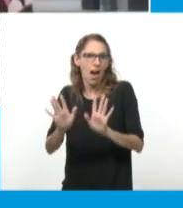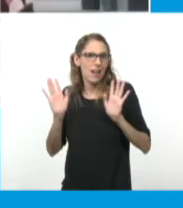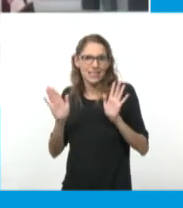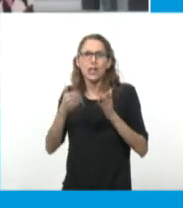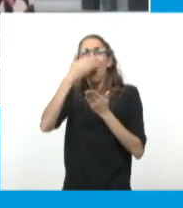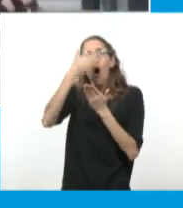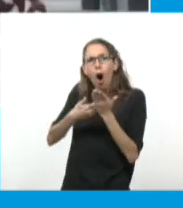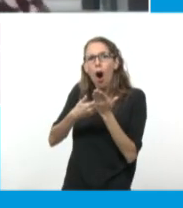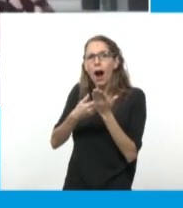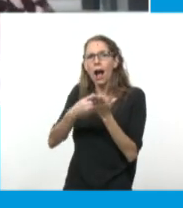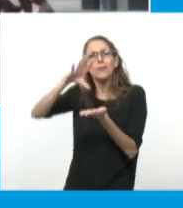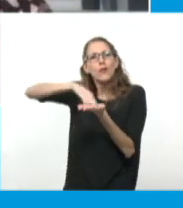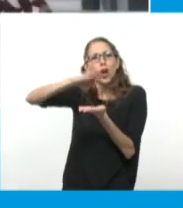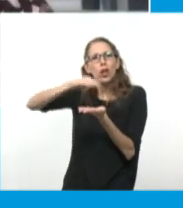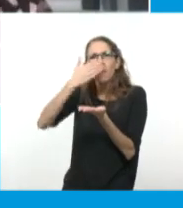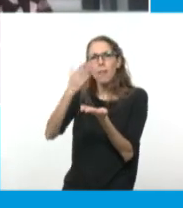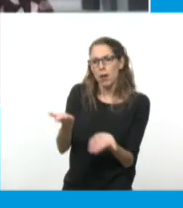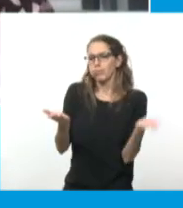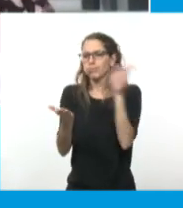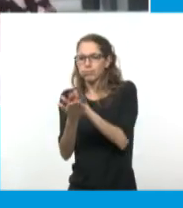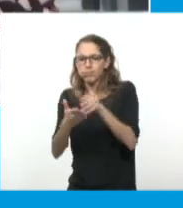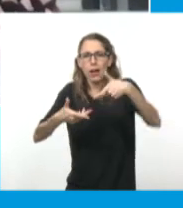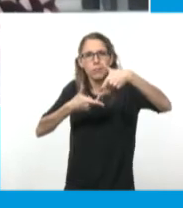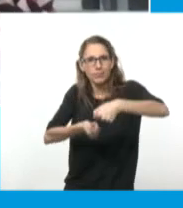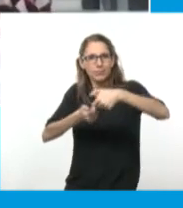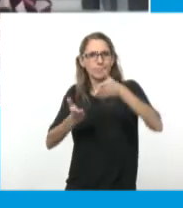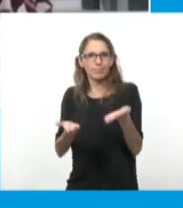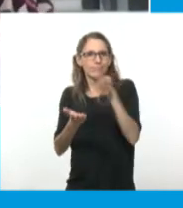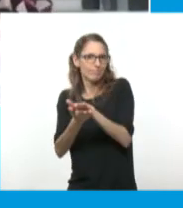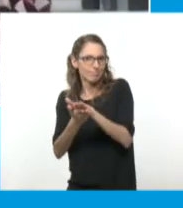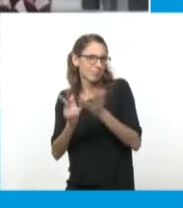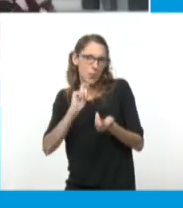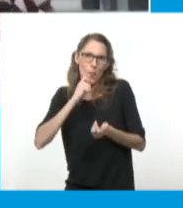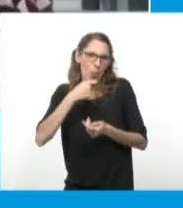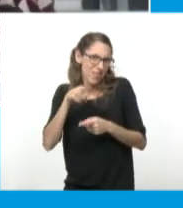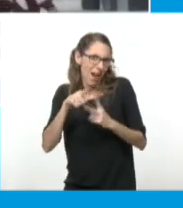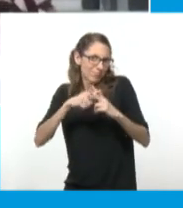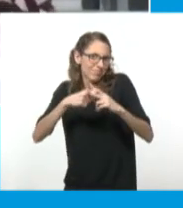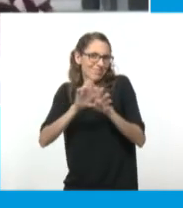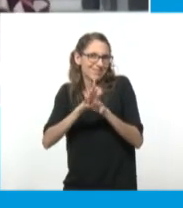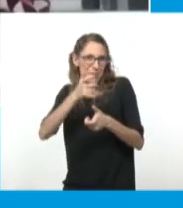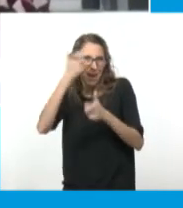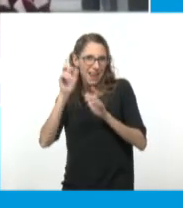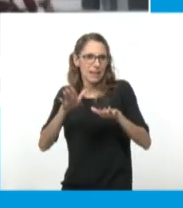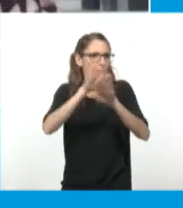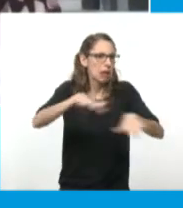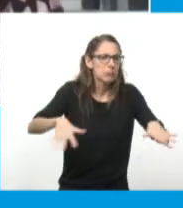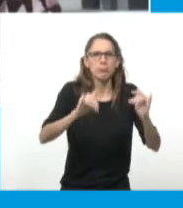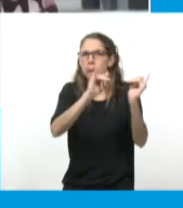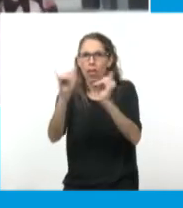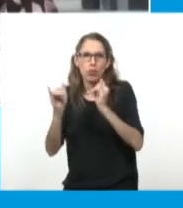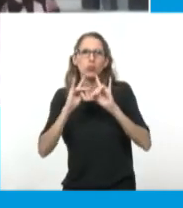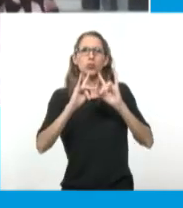dorso, que se dobla, se abrocha, es muy fácil de hacer, es una re linda actividad para los chicos, los adolescentes,